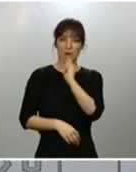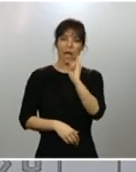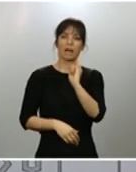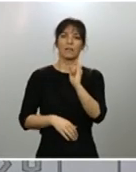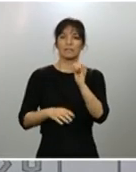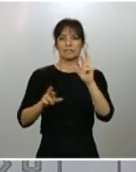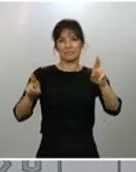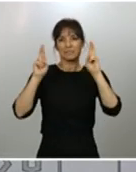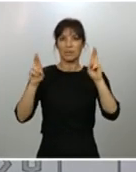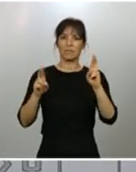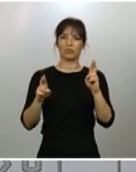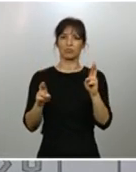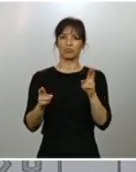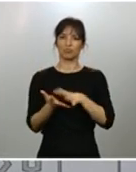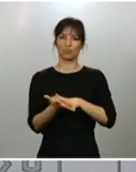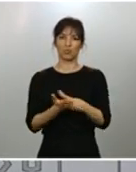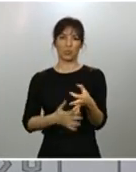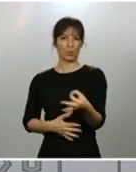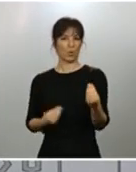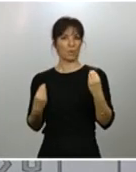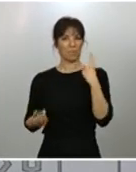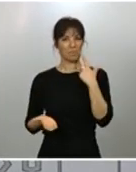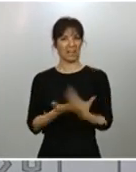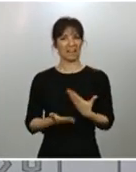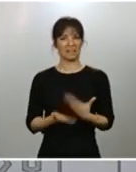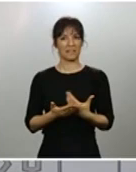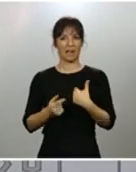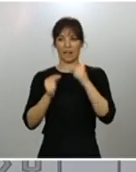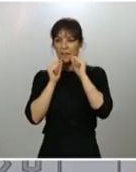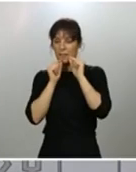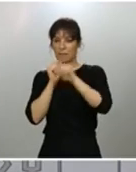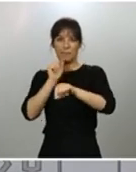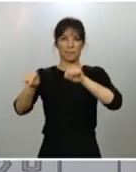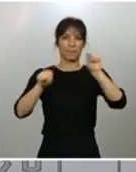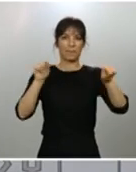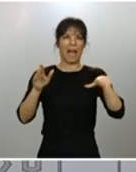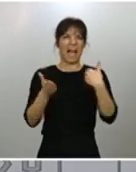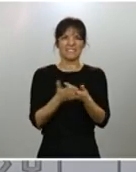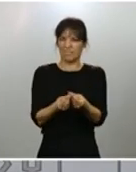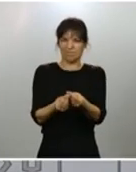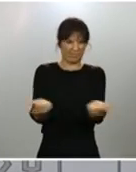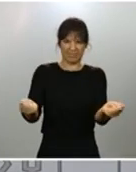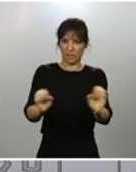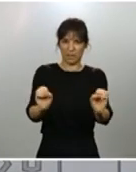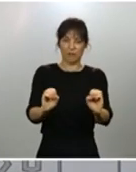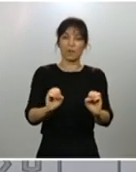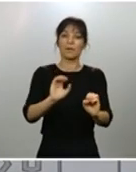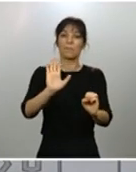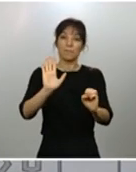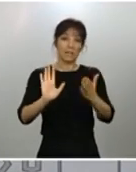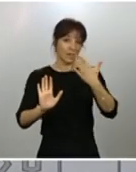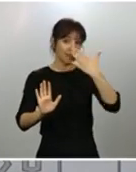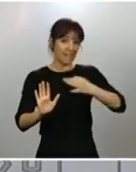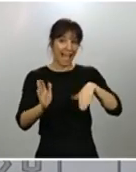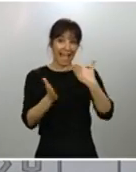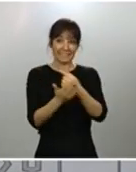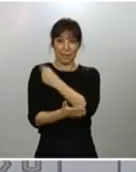suficientemente alta como para garantizar que la transmisión se puede incluso eliminar. Pero lo cierto es que hasta que no llegue, yo creo que